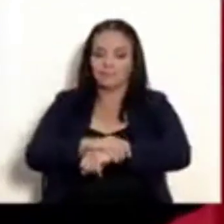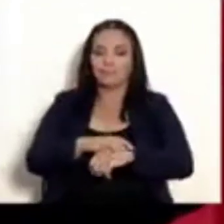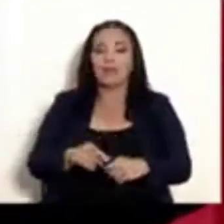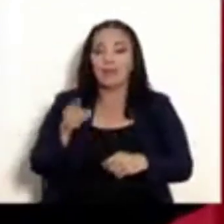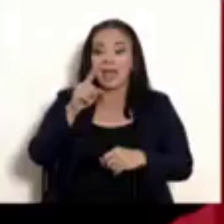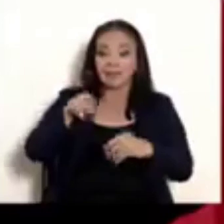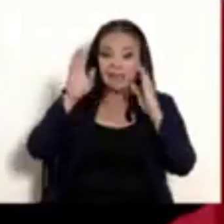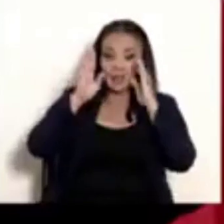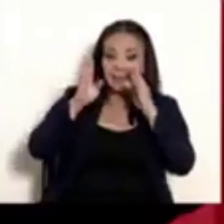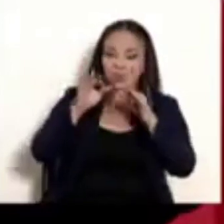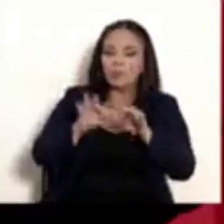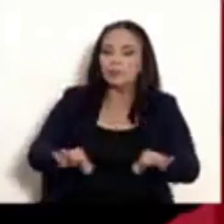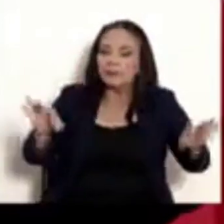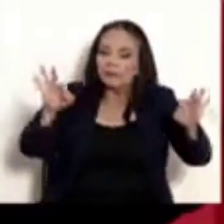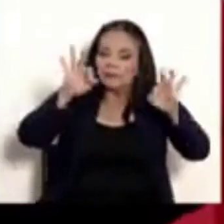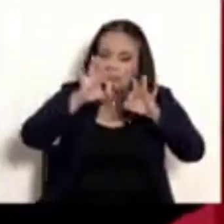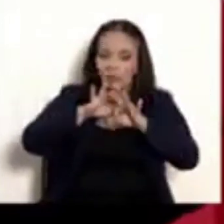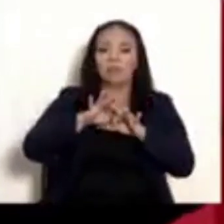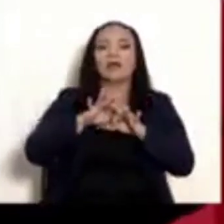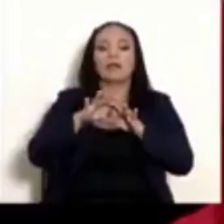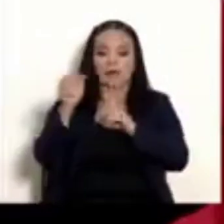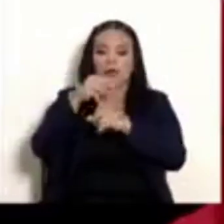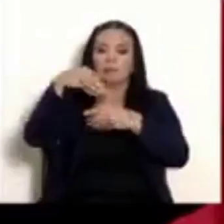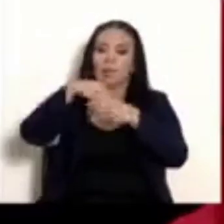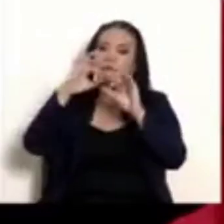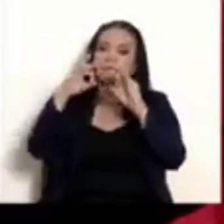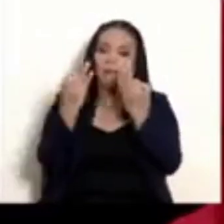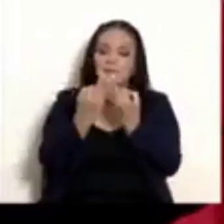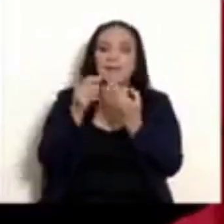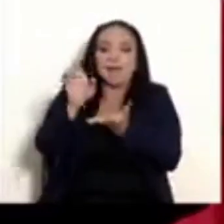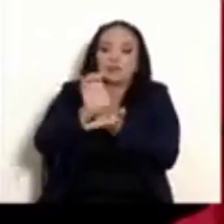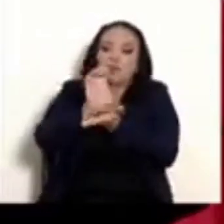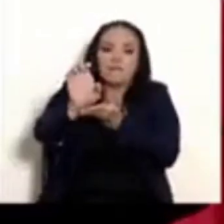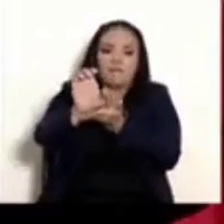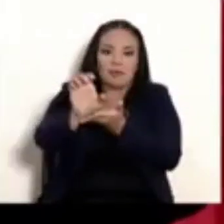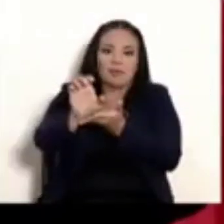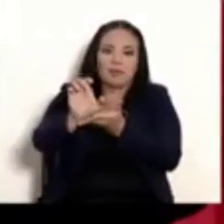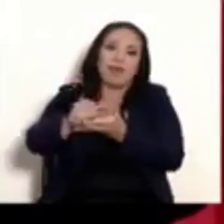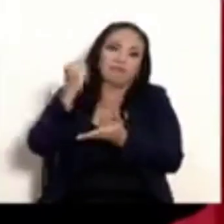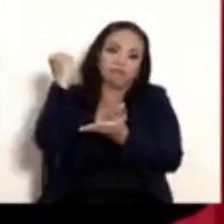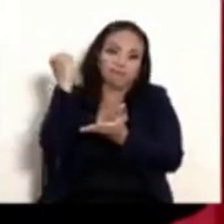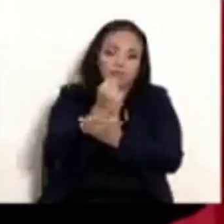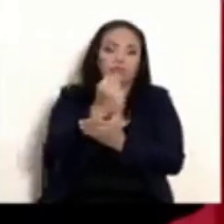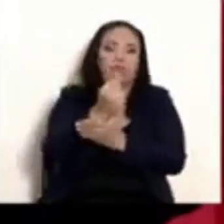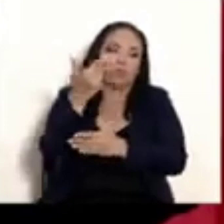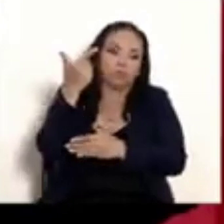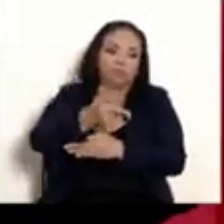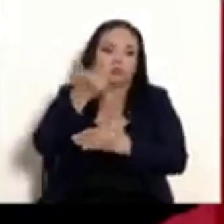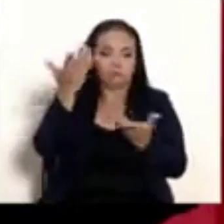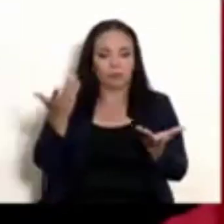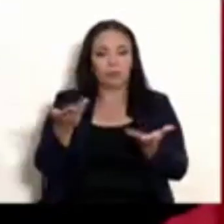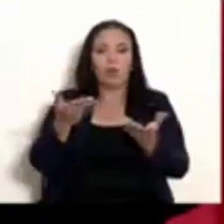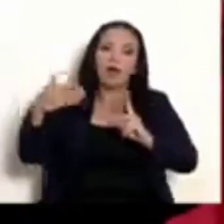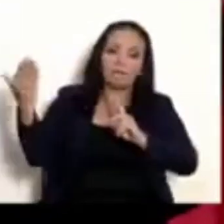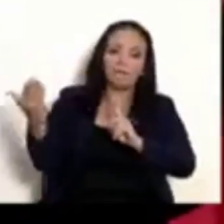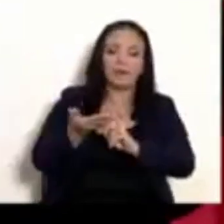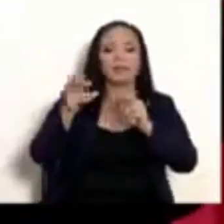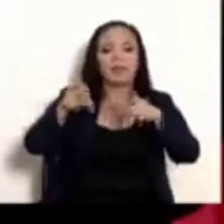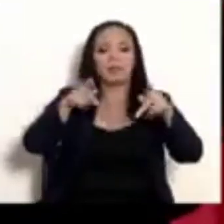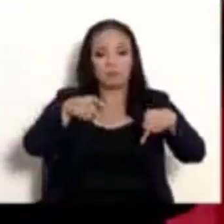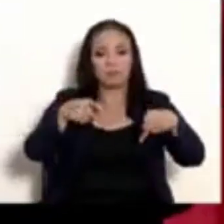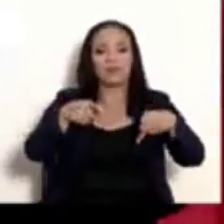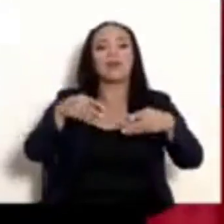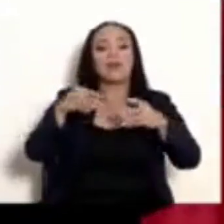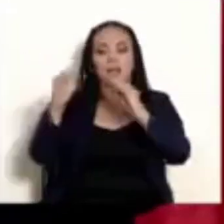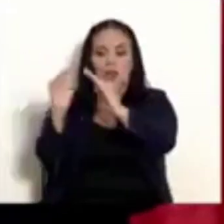intervenciones son importantes porque evitan los homicidios y lesiones a la integridad de las personas dentro